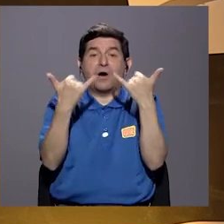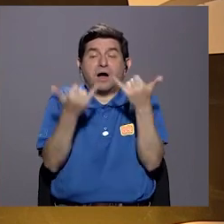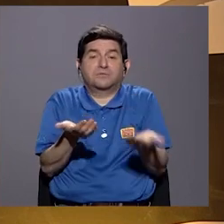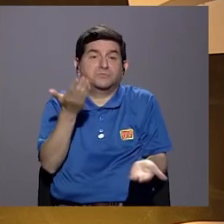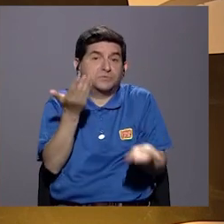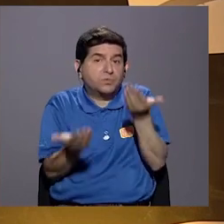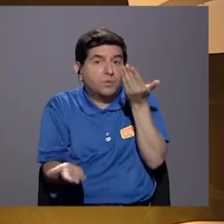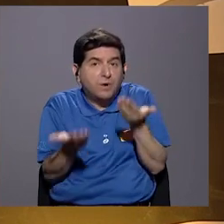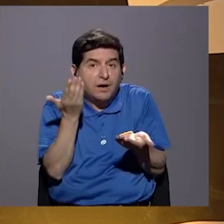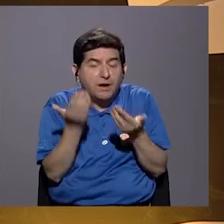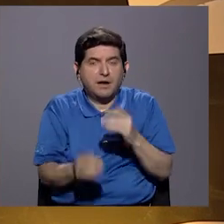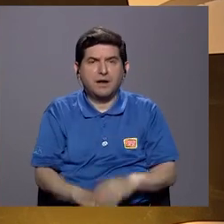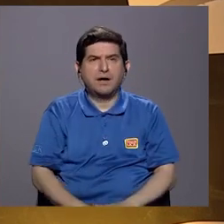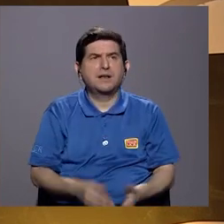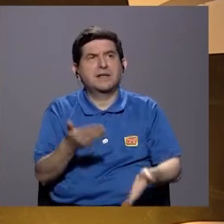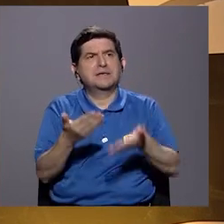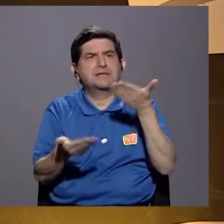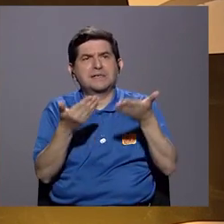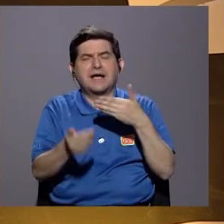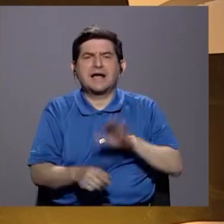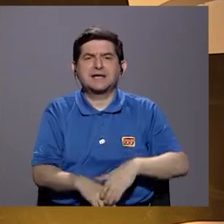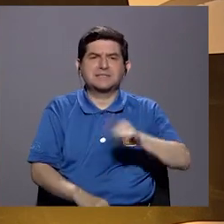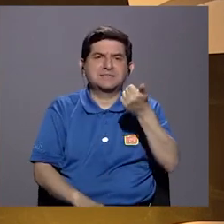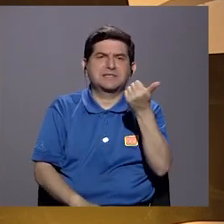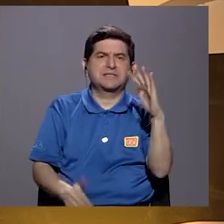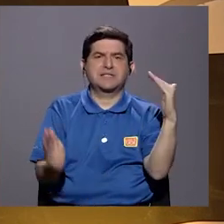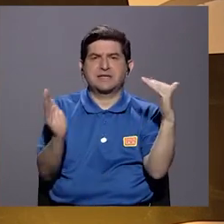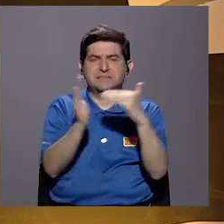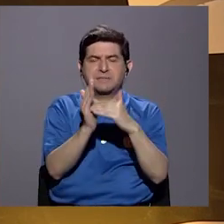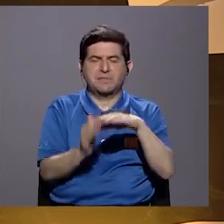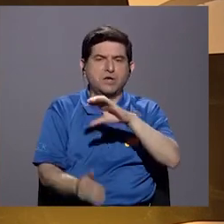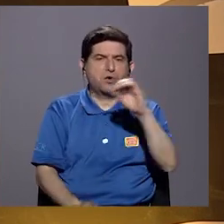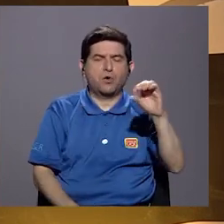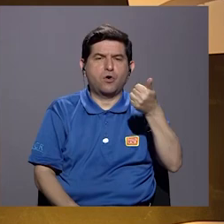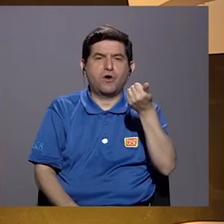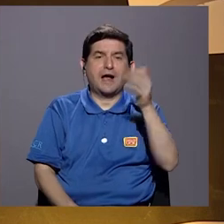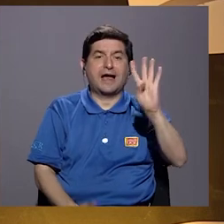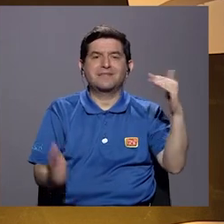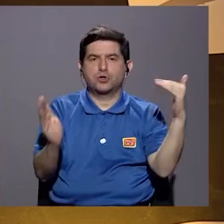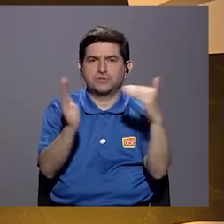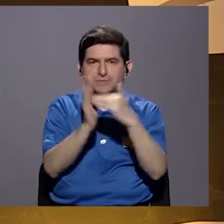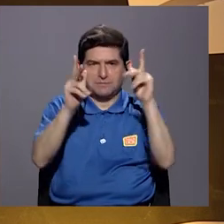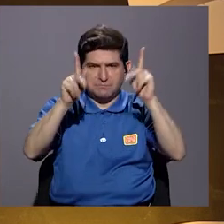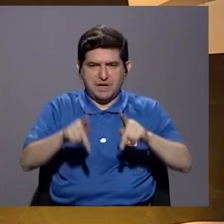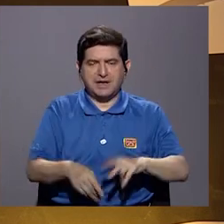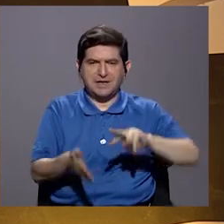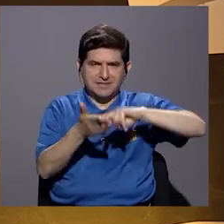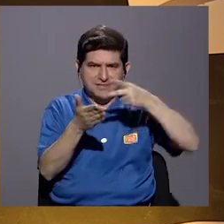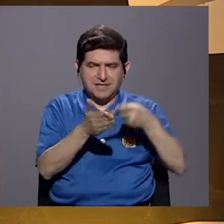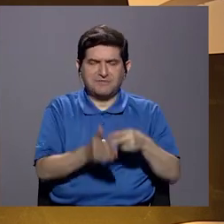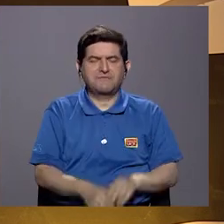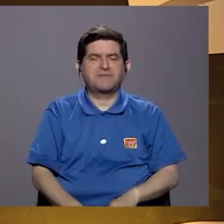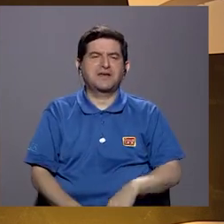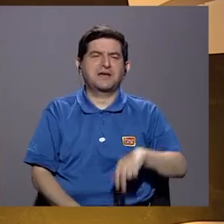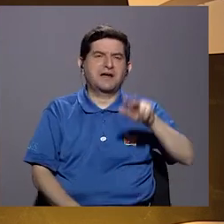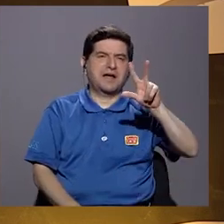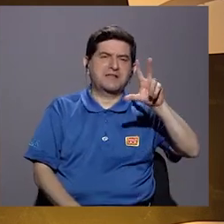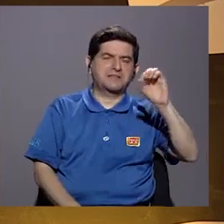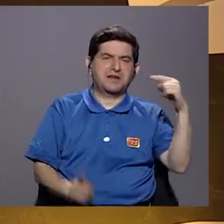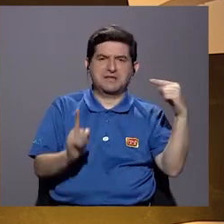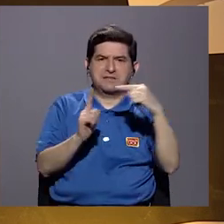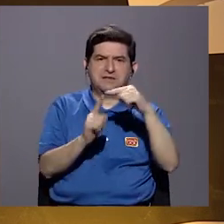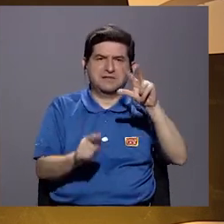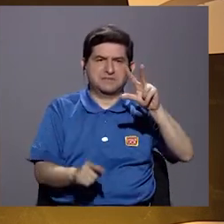existir alrededor alrededor de 13.000, 14.000 personas. Eso estamos hablando de entre un 30% y un 35